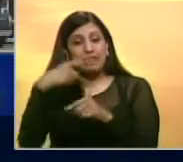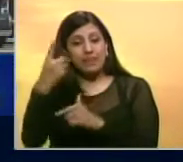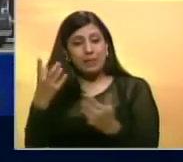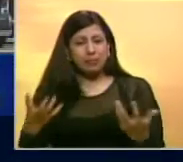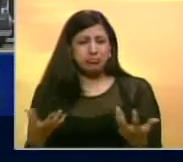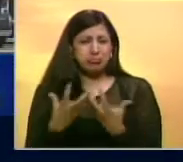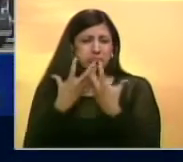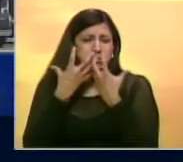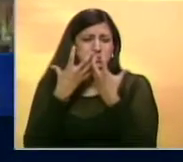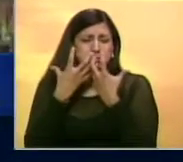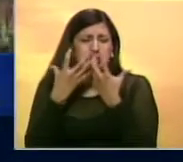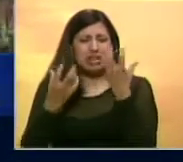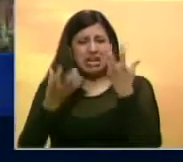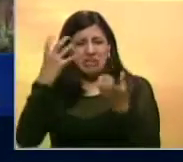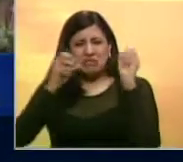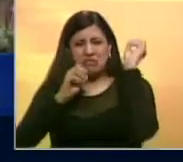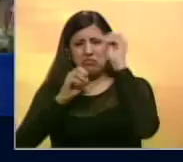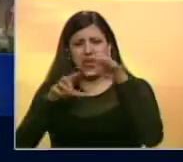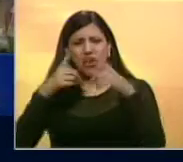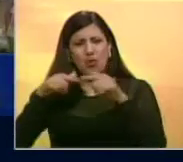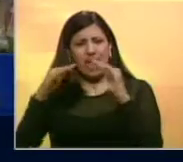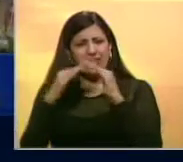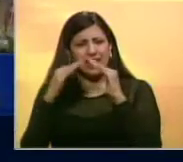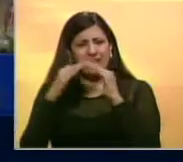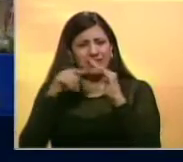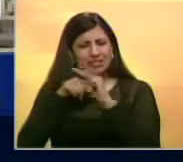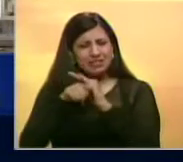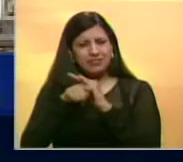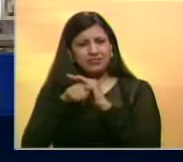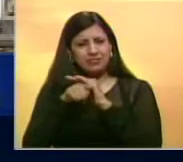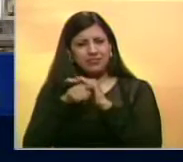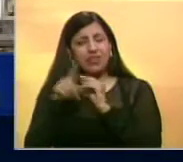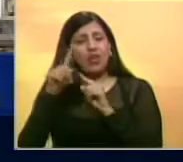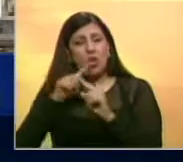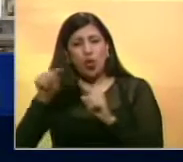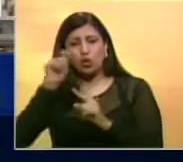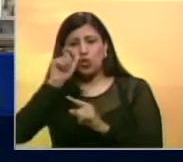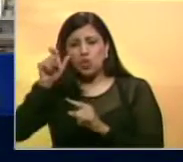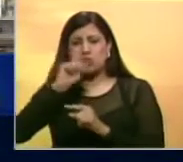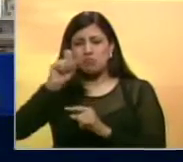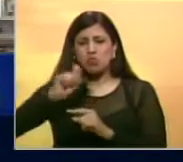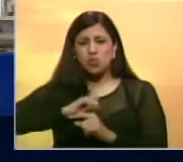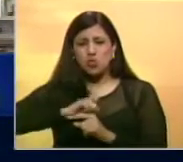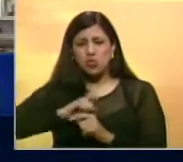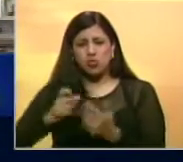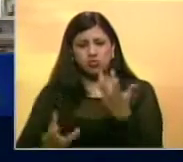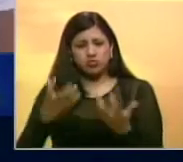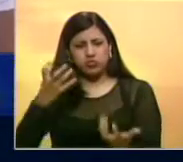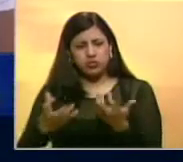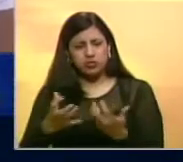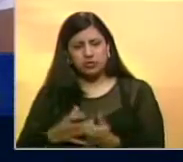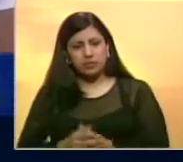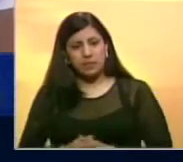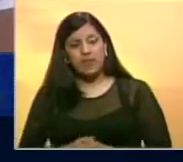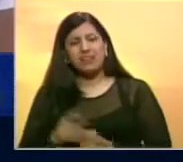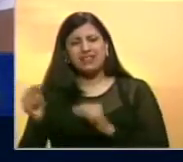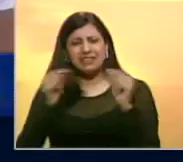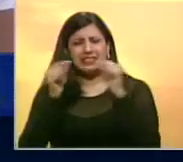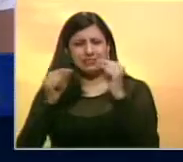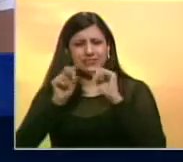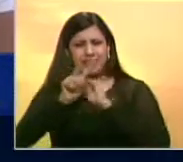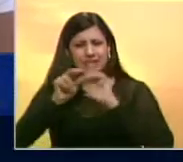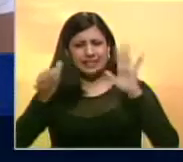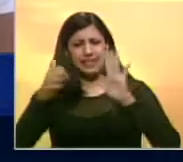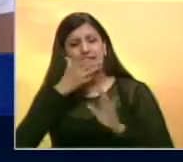fuera quemado dentro de su residencia ubicada en la población de Josepín por otro sujeto con quien habría sostenido una pelea. Tuvieron una discusión el